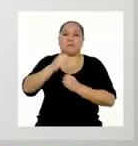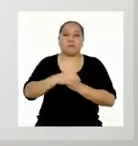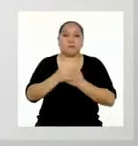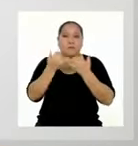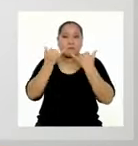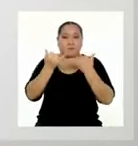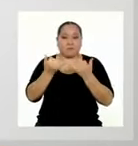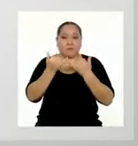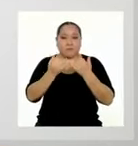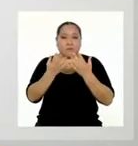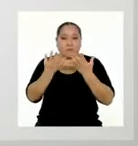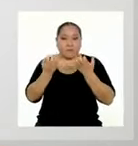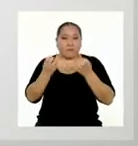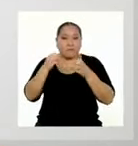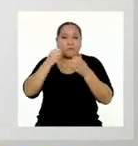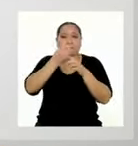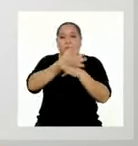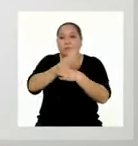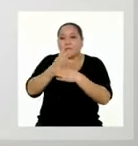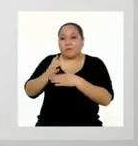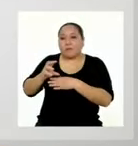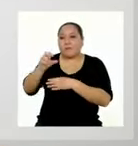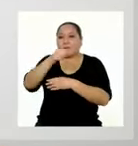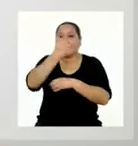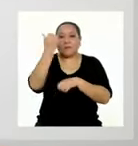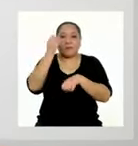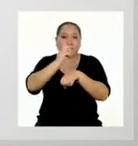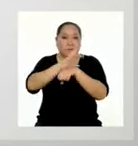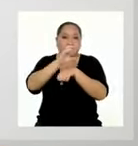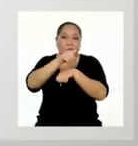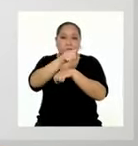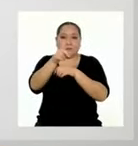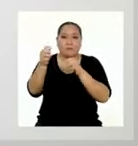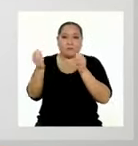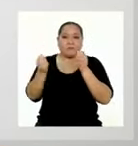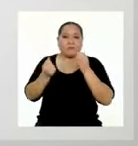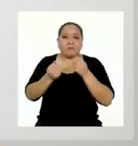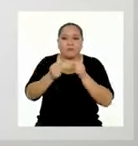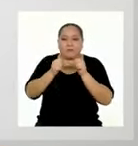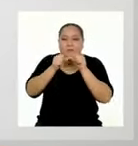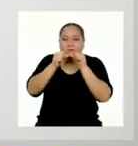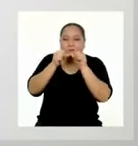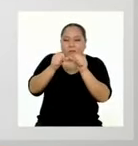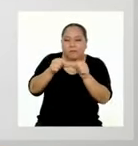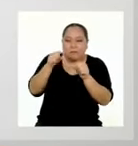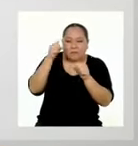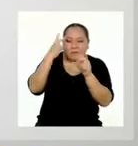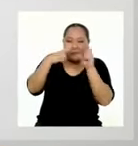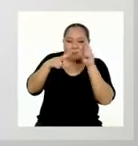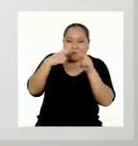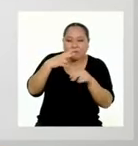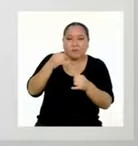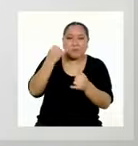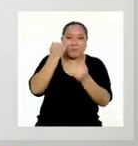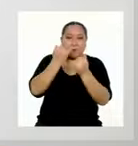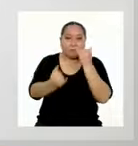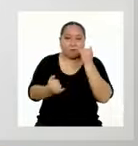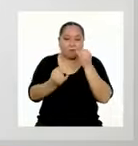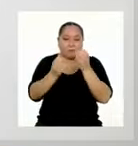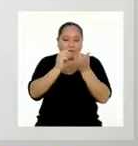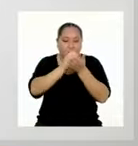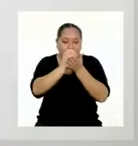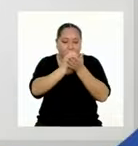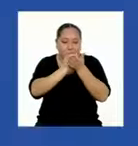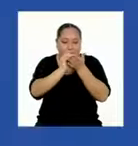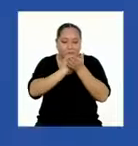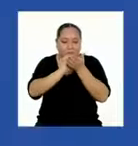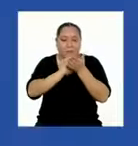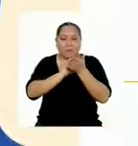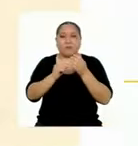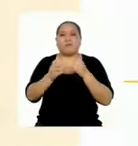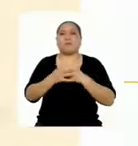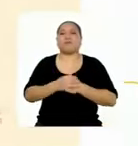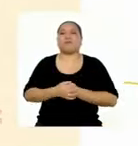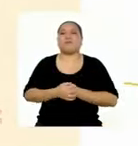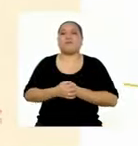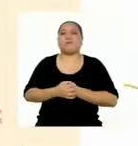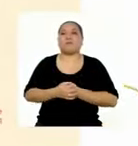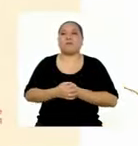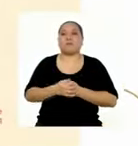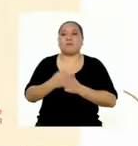compartirles otras recomendaciones más que pueden seguir al momento de diseñar la versión final de su infografía.